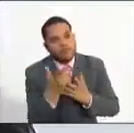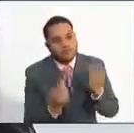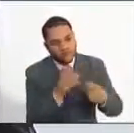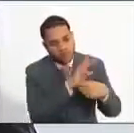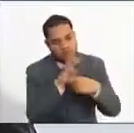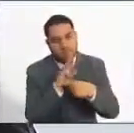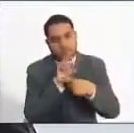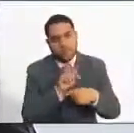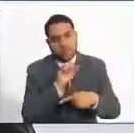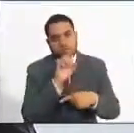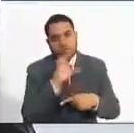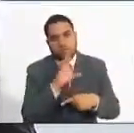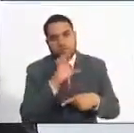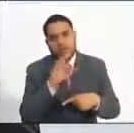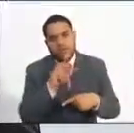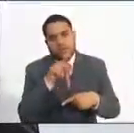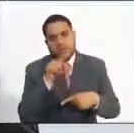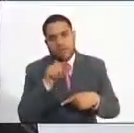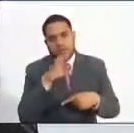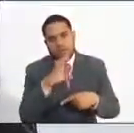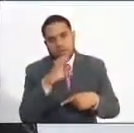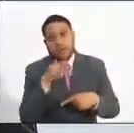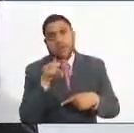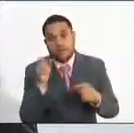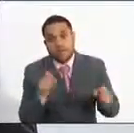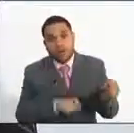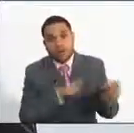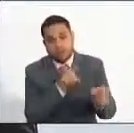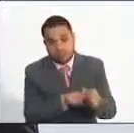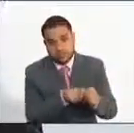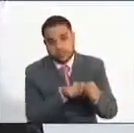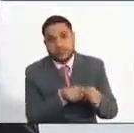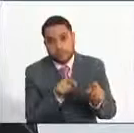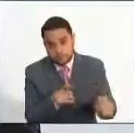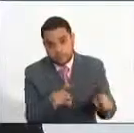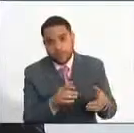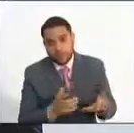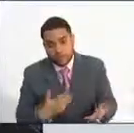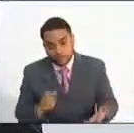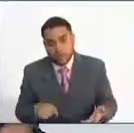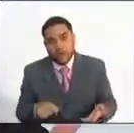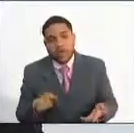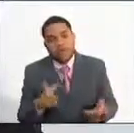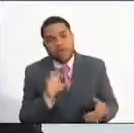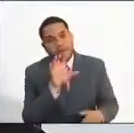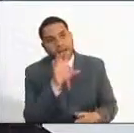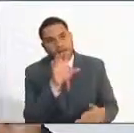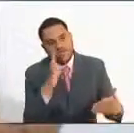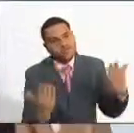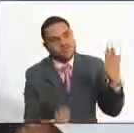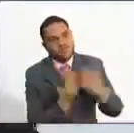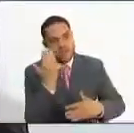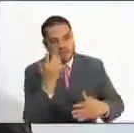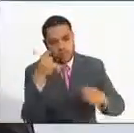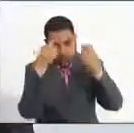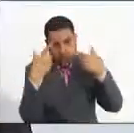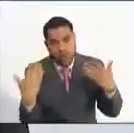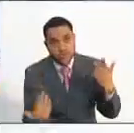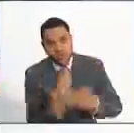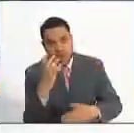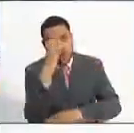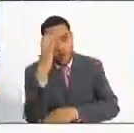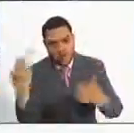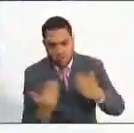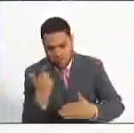.cncc, se vinculen y, obviamente, hagan parte de un nuevo país, de un nuevo Estado y, obviamente, de una nueva Colombia.